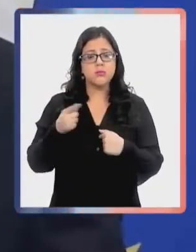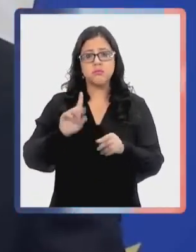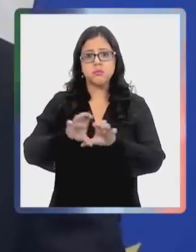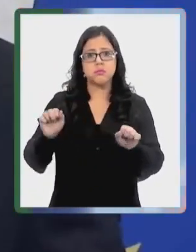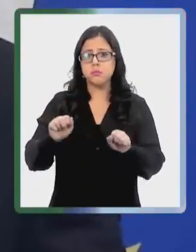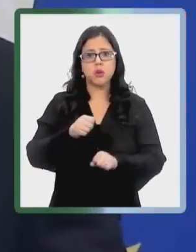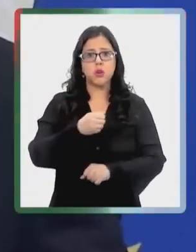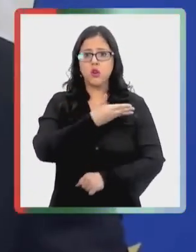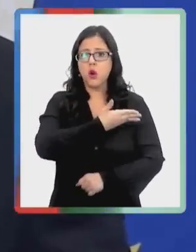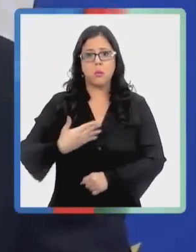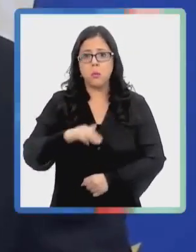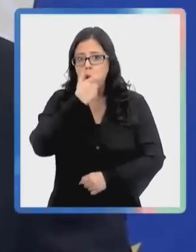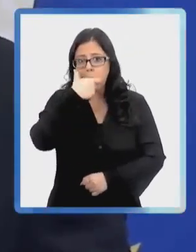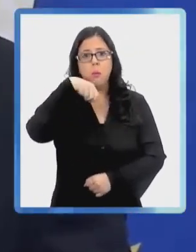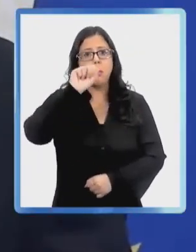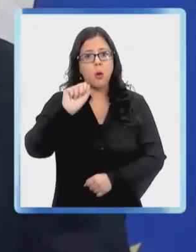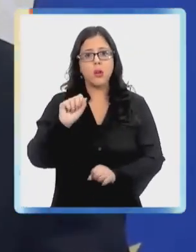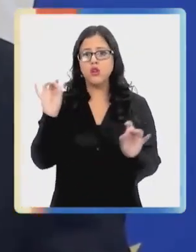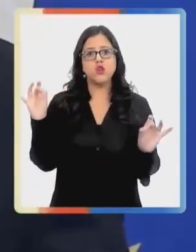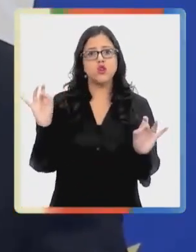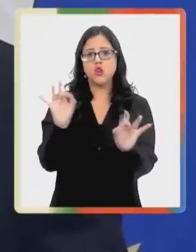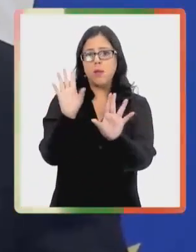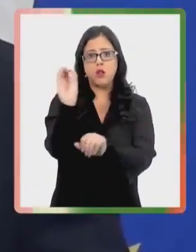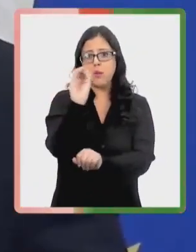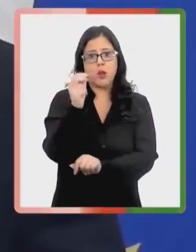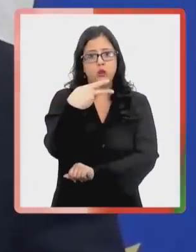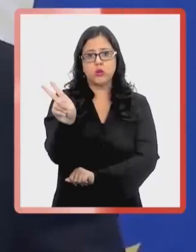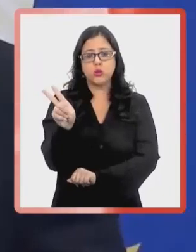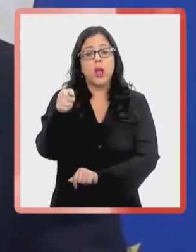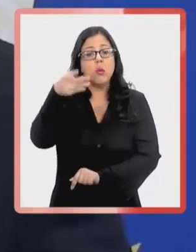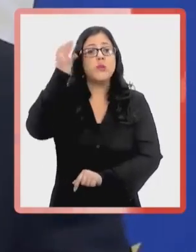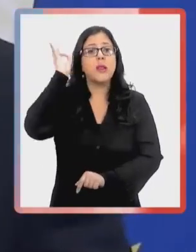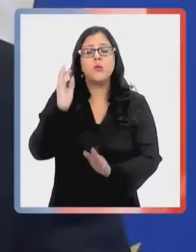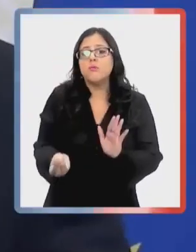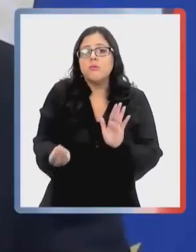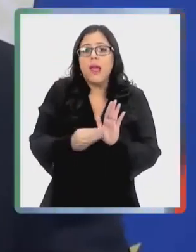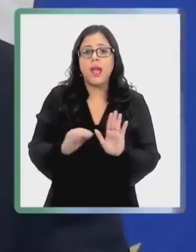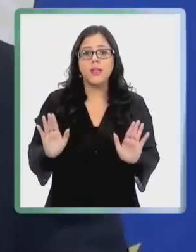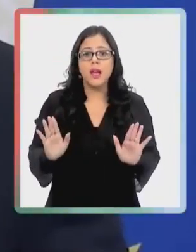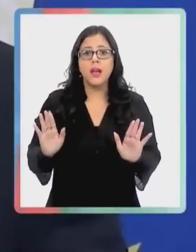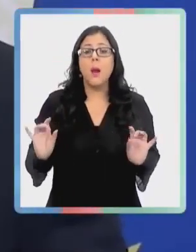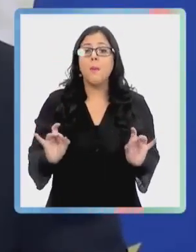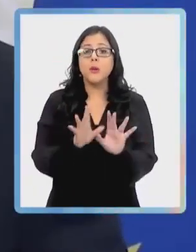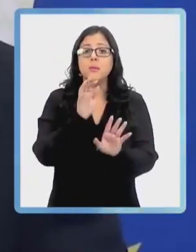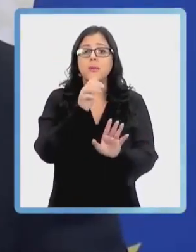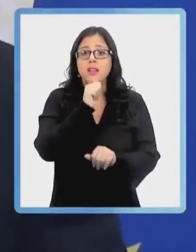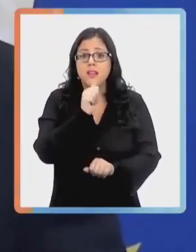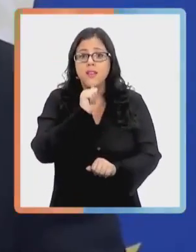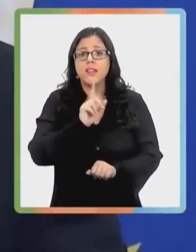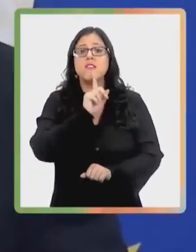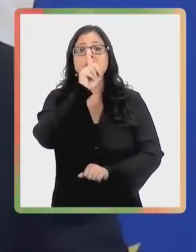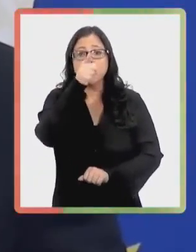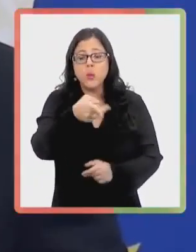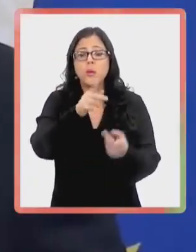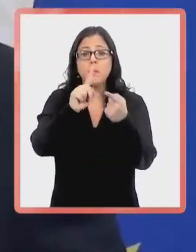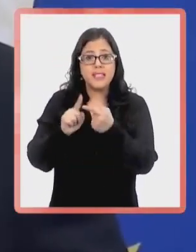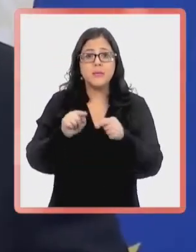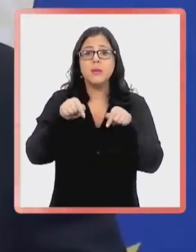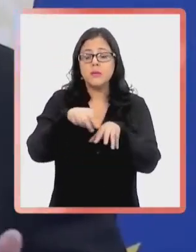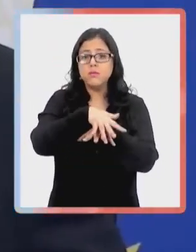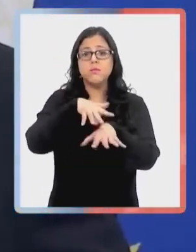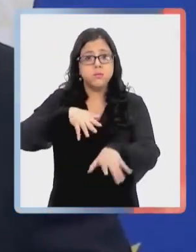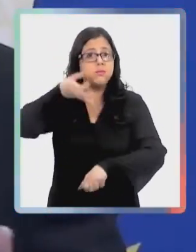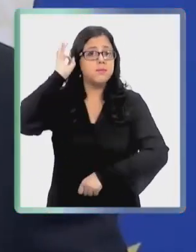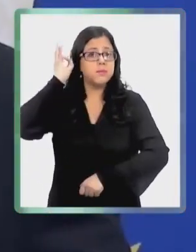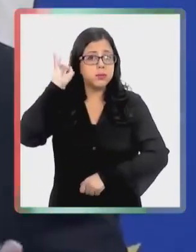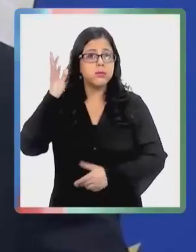qué concordar con Boric. Es una visión de él. Fue una reunión extraordinaria. Posiblemente la falta de costumbre de participar